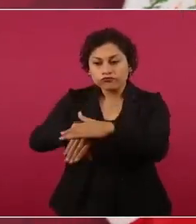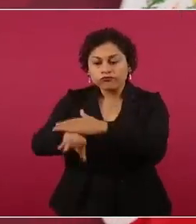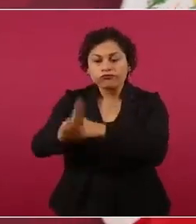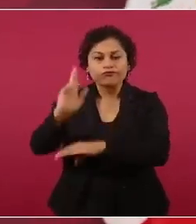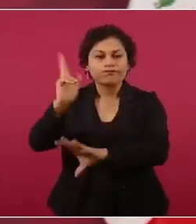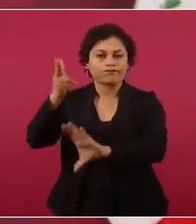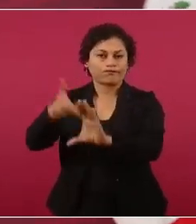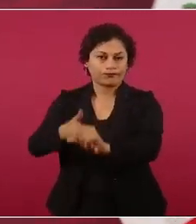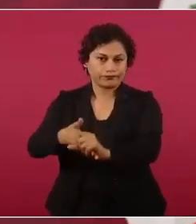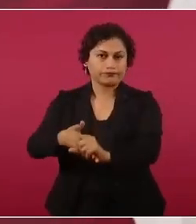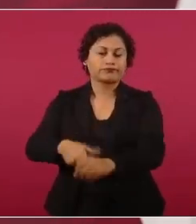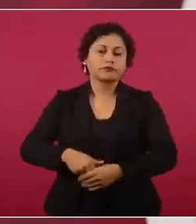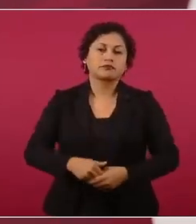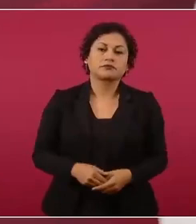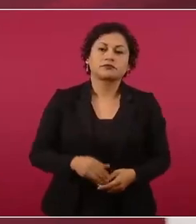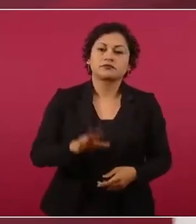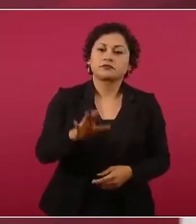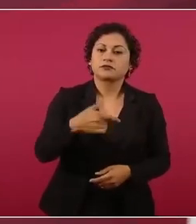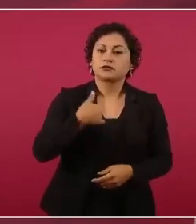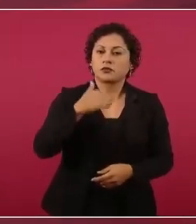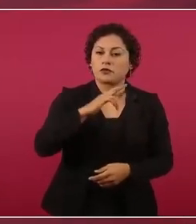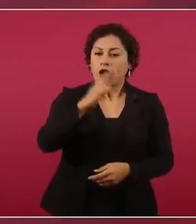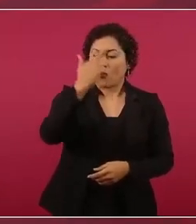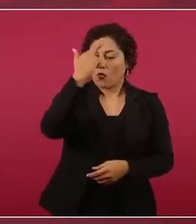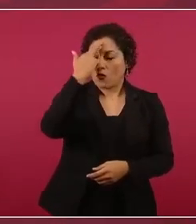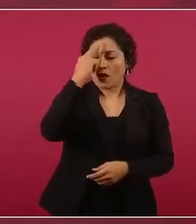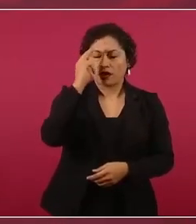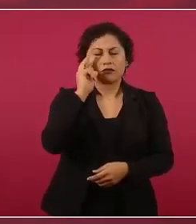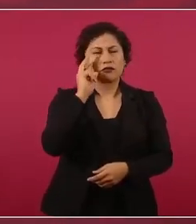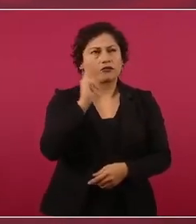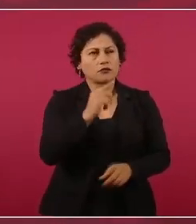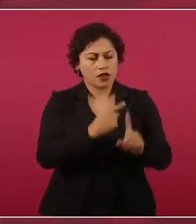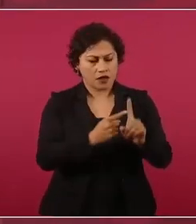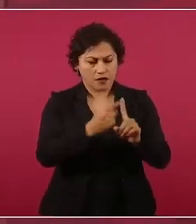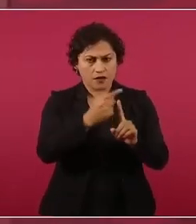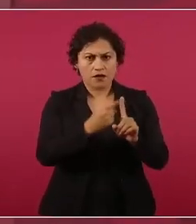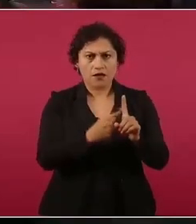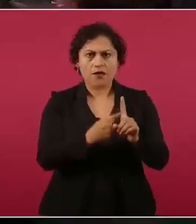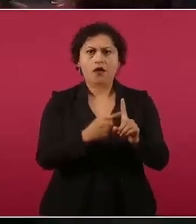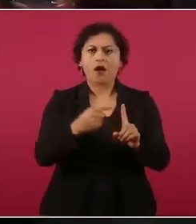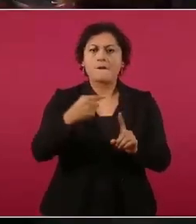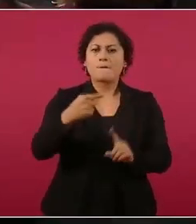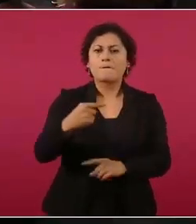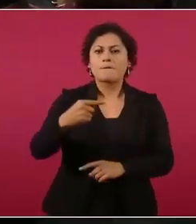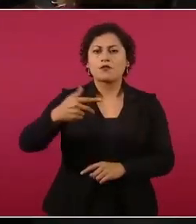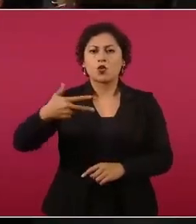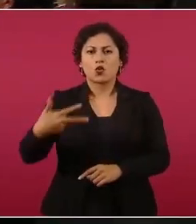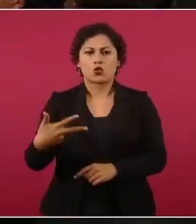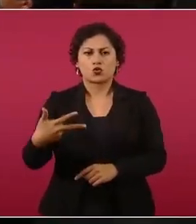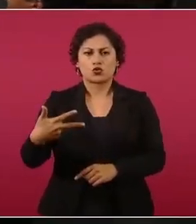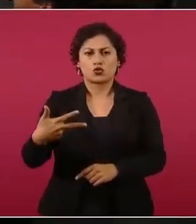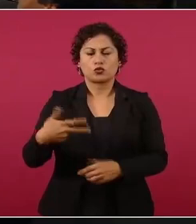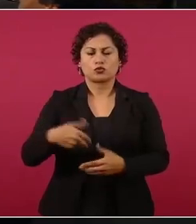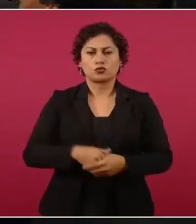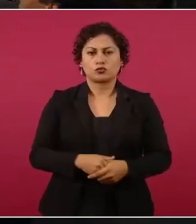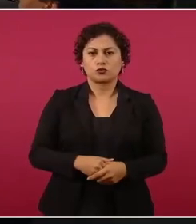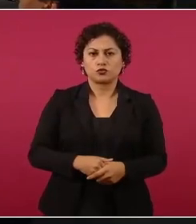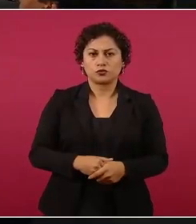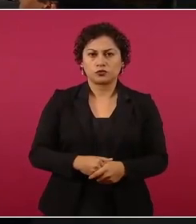la temperatura estaba bajo ocho y